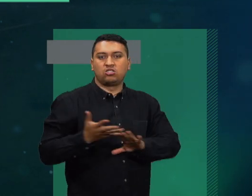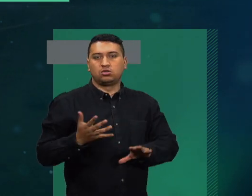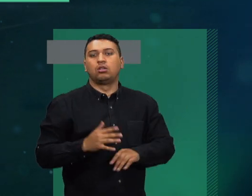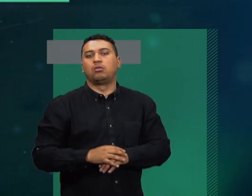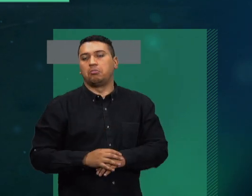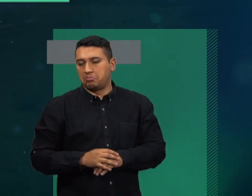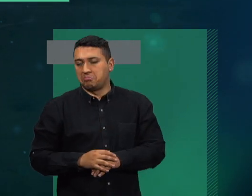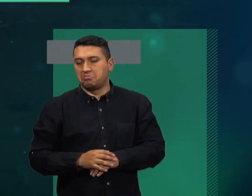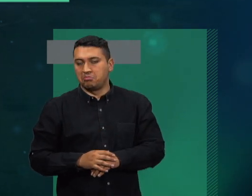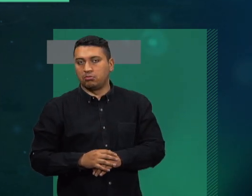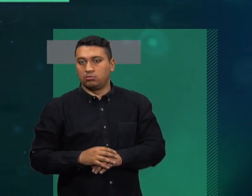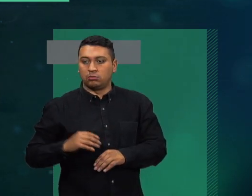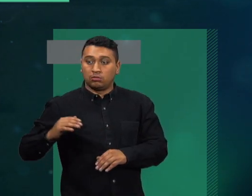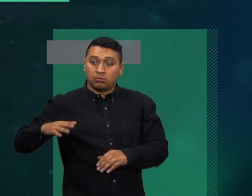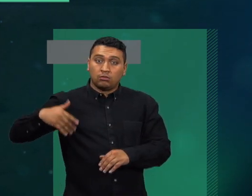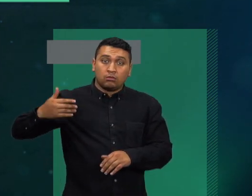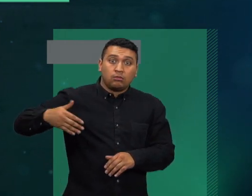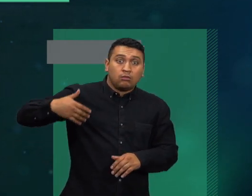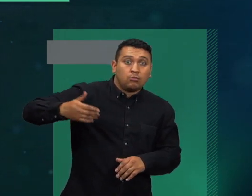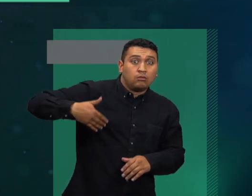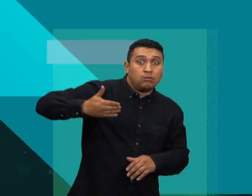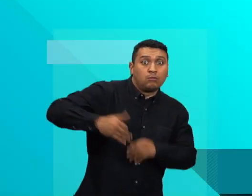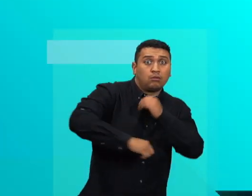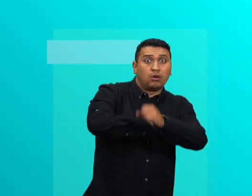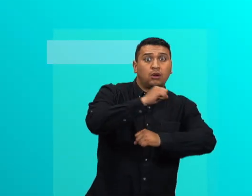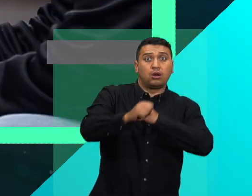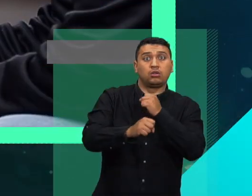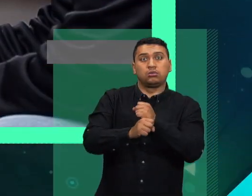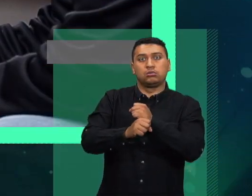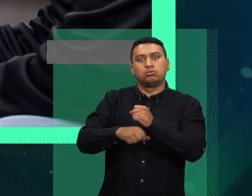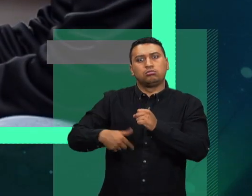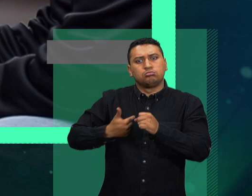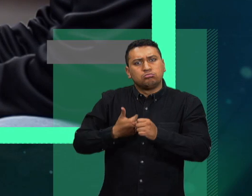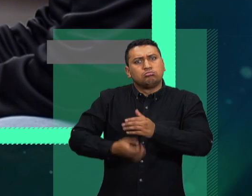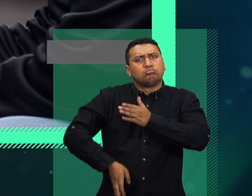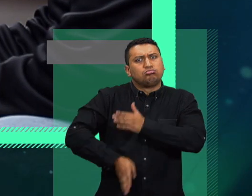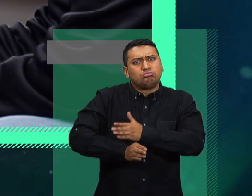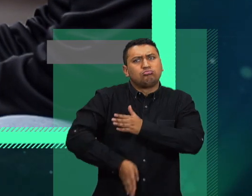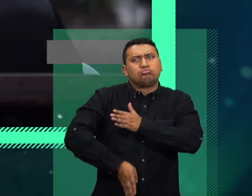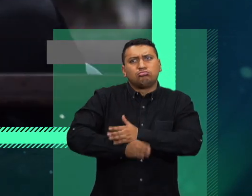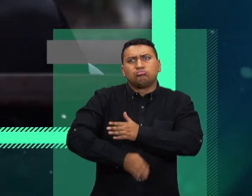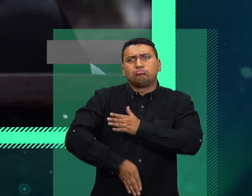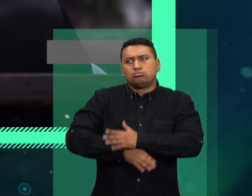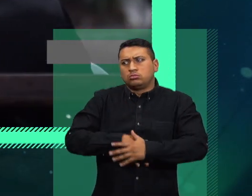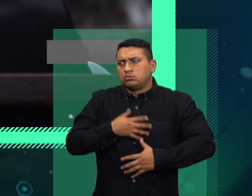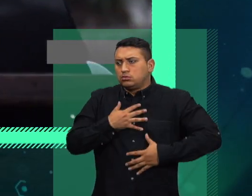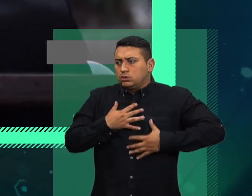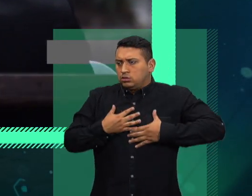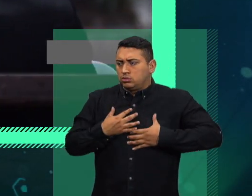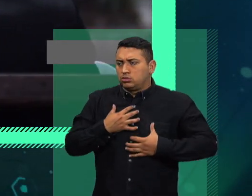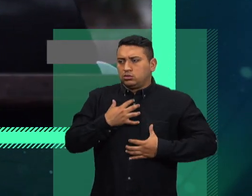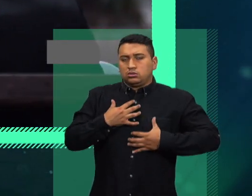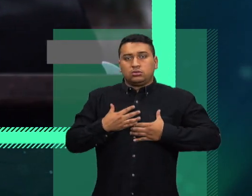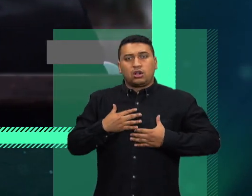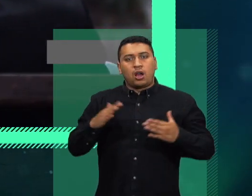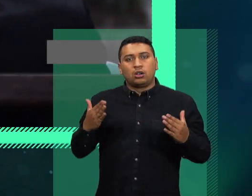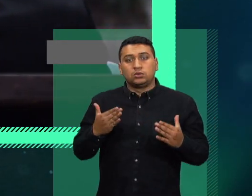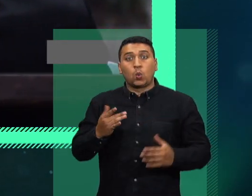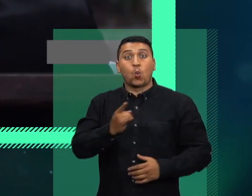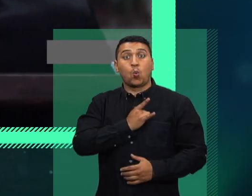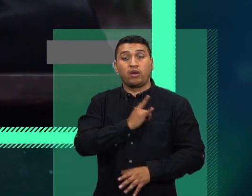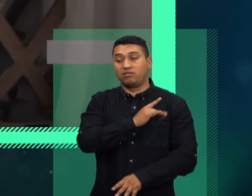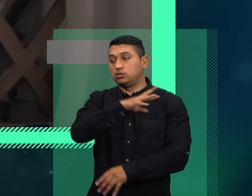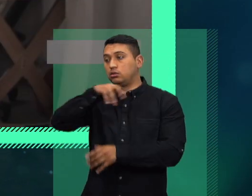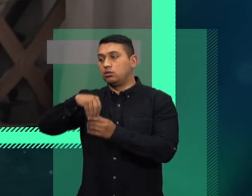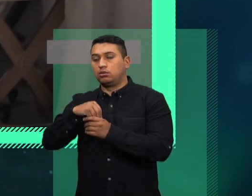etcétera. Pero lo que terminó pasando es que pasaron los años y yo seguía sintiendo eso, llegué a la universidad y seguía sintiendo eso y